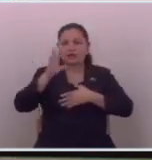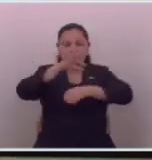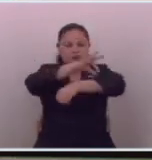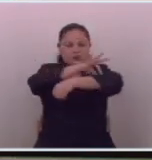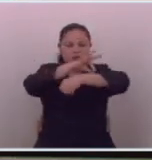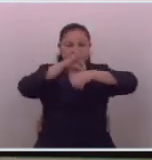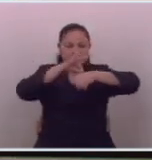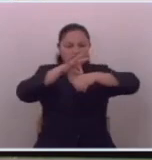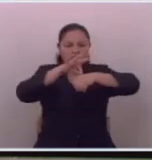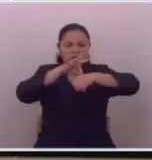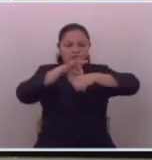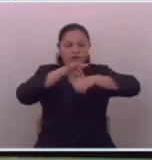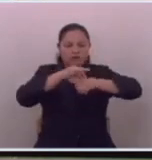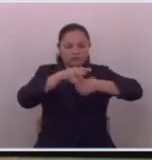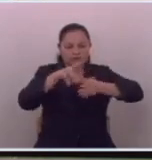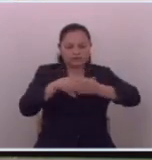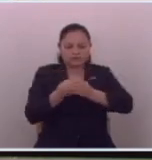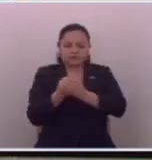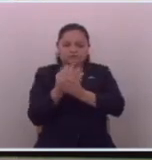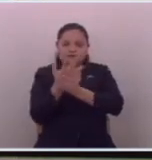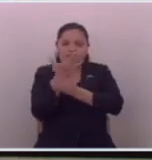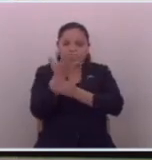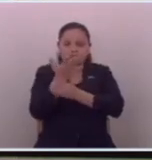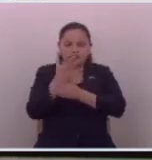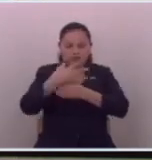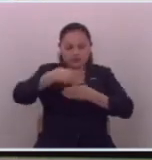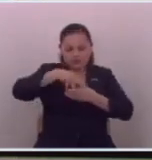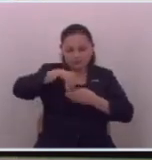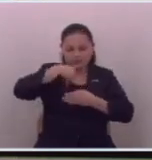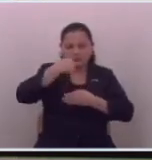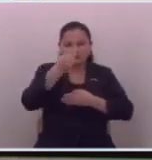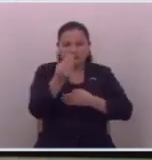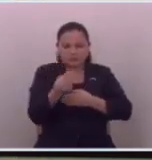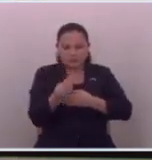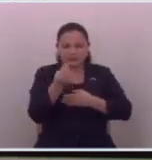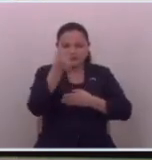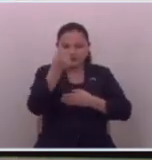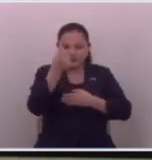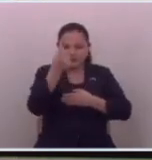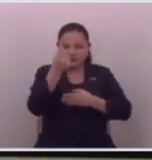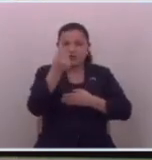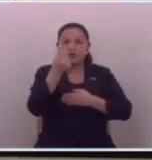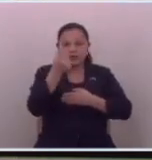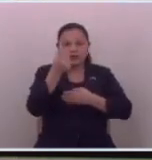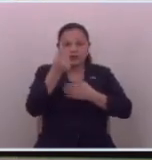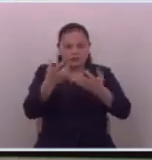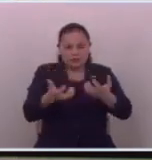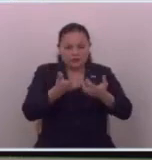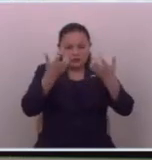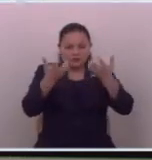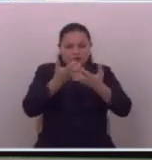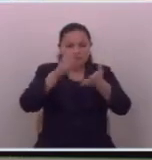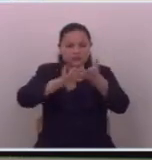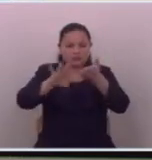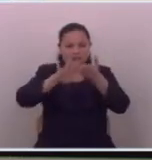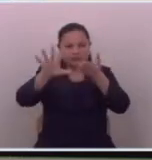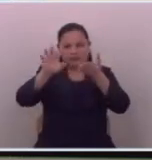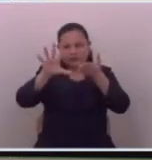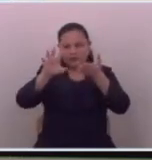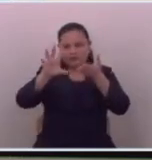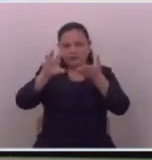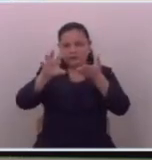sus trapitos al sol de hechos de dinero que estaban recibiendo de la partida secreta de todo lo que se robaron